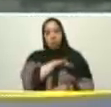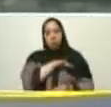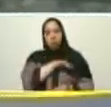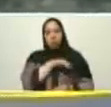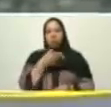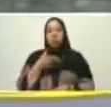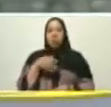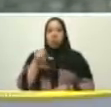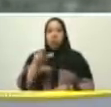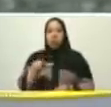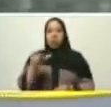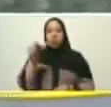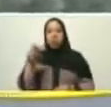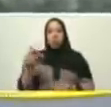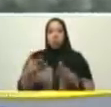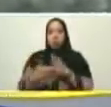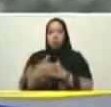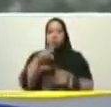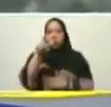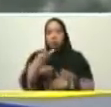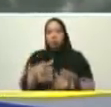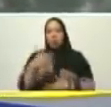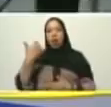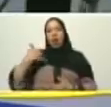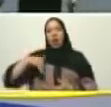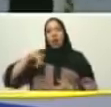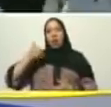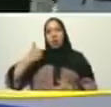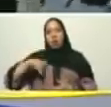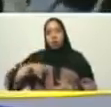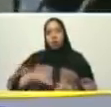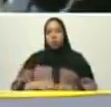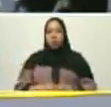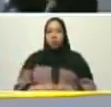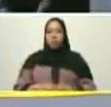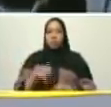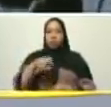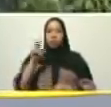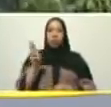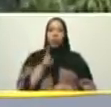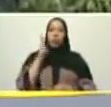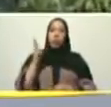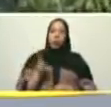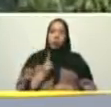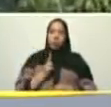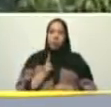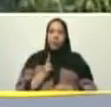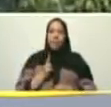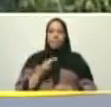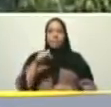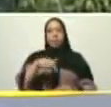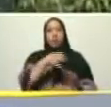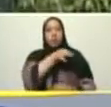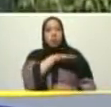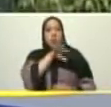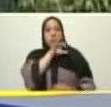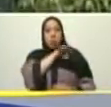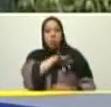río de la Plata, en lo que hoy es Argentina, en lo que hoy es Uruguay, en lo que hoy es Chile.